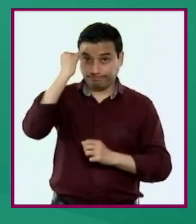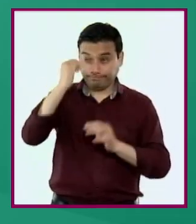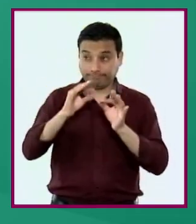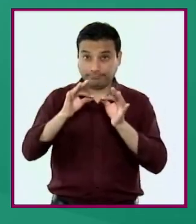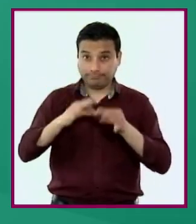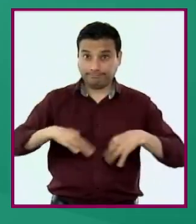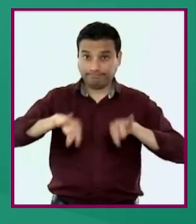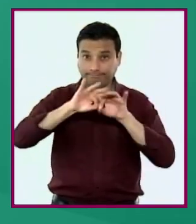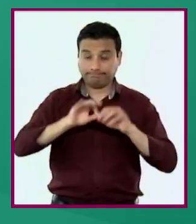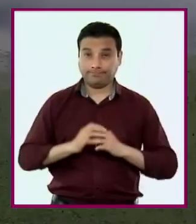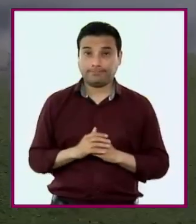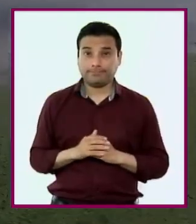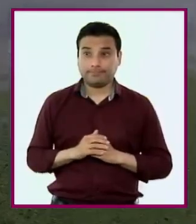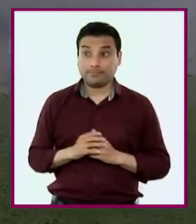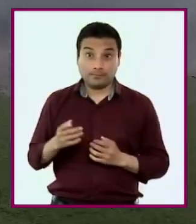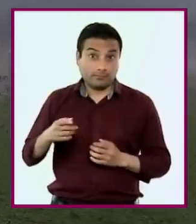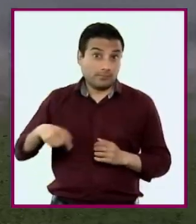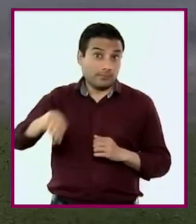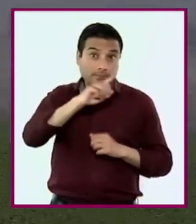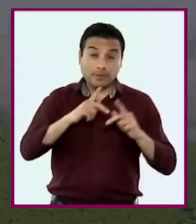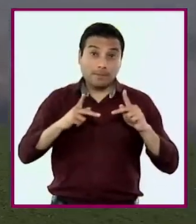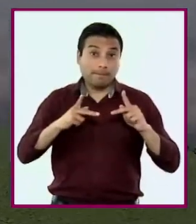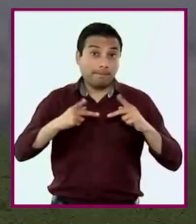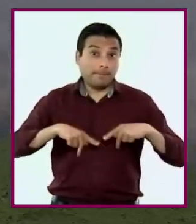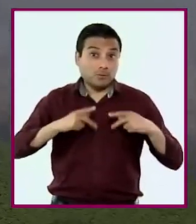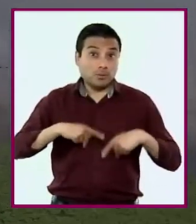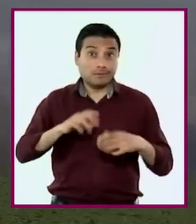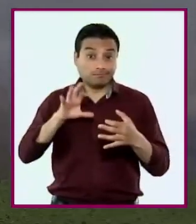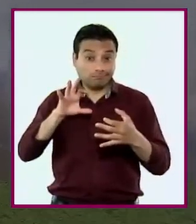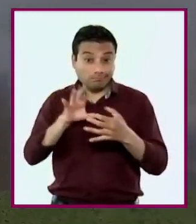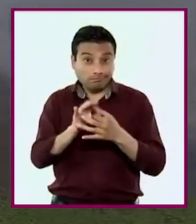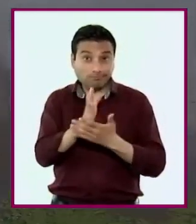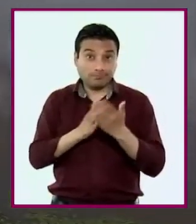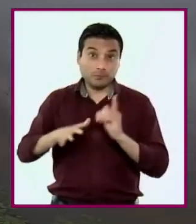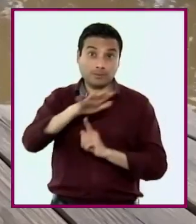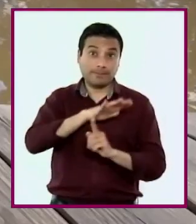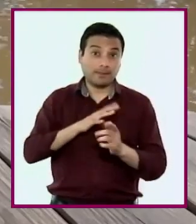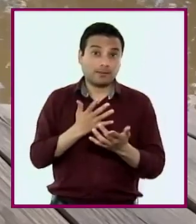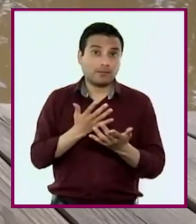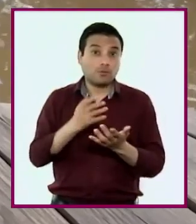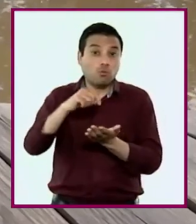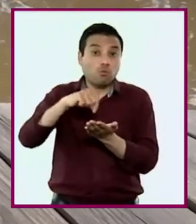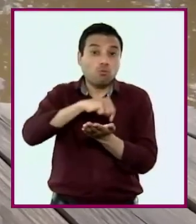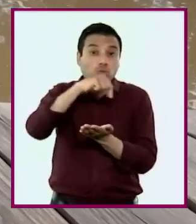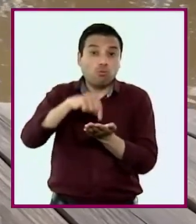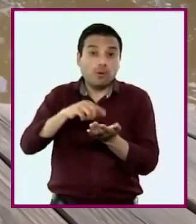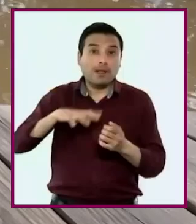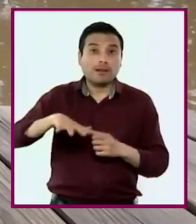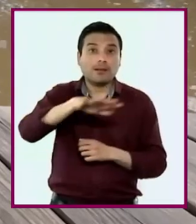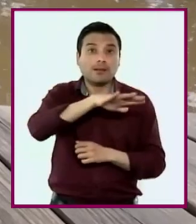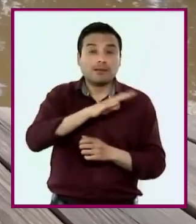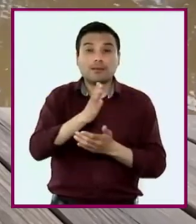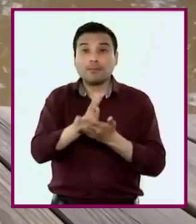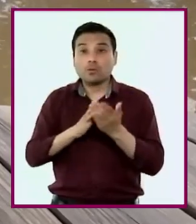cuatro ideas esenciales. Somos parte de la naturaleza, interactuamos en un espacio natural y social,